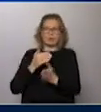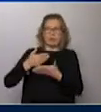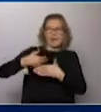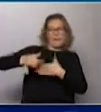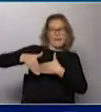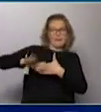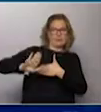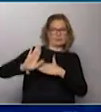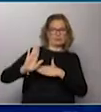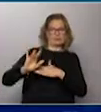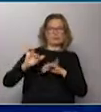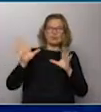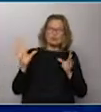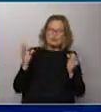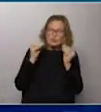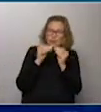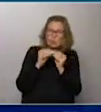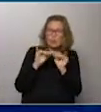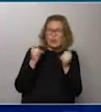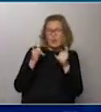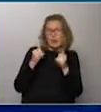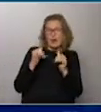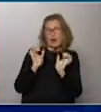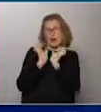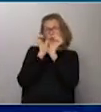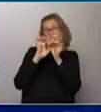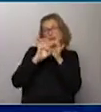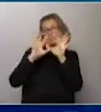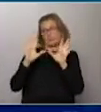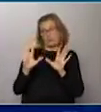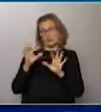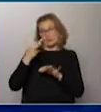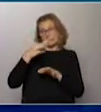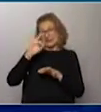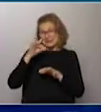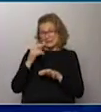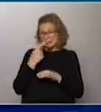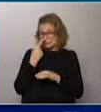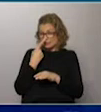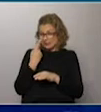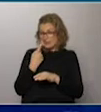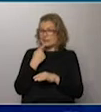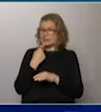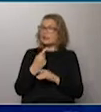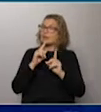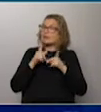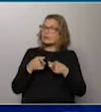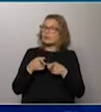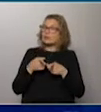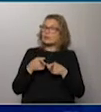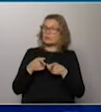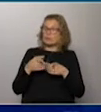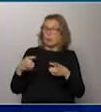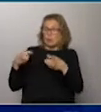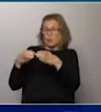Todo esto para jugar estos partidos de Copa Libertadores. Un detalle interesante que lo marca Comebol, por ejemplo, y es que los